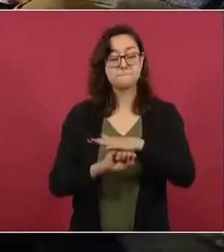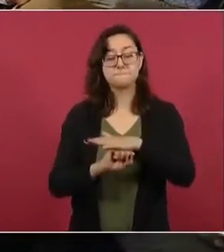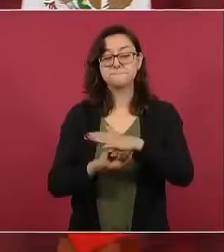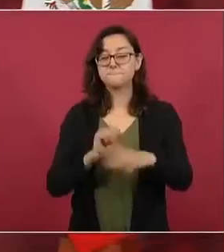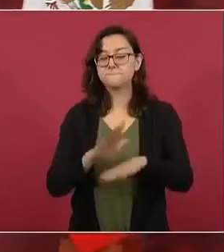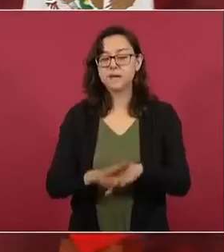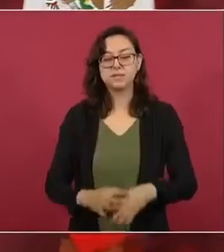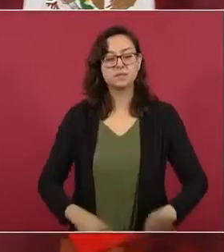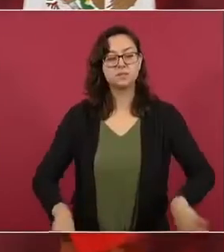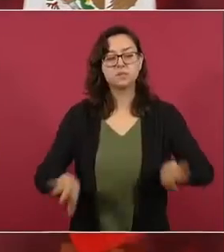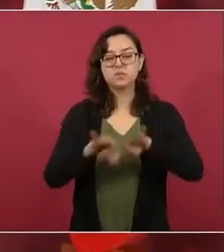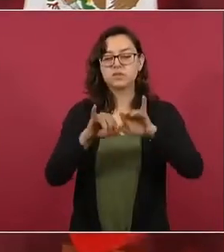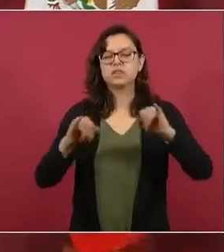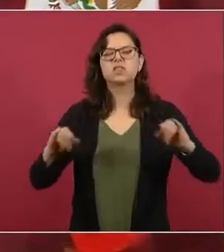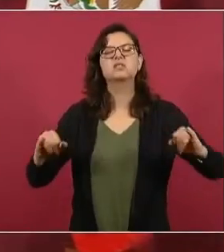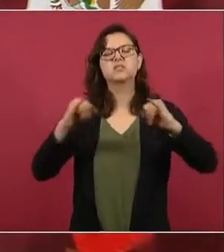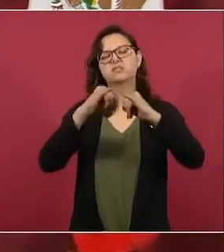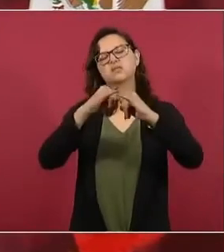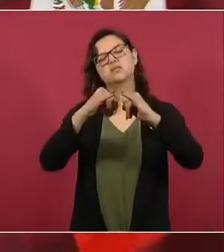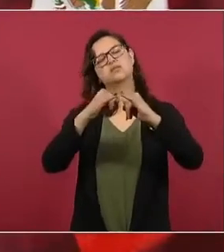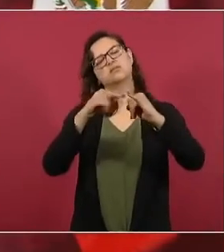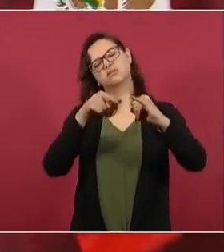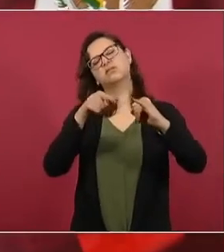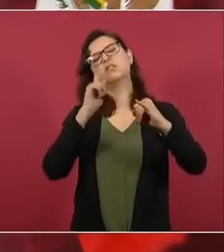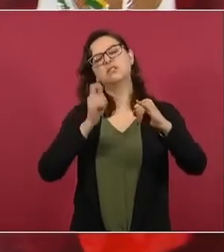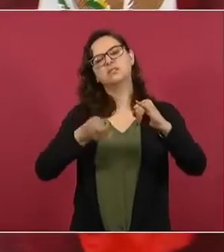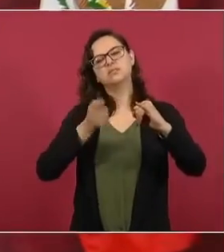país es la familia.